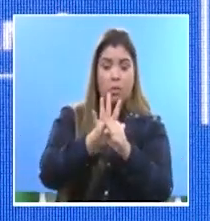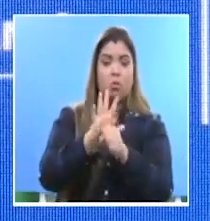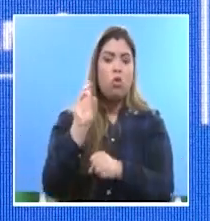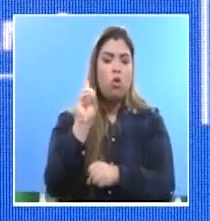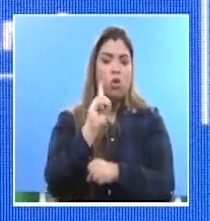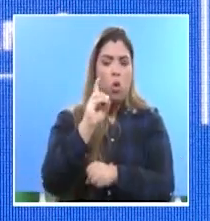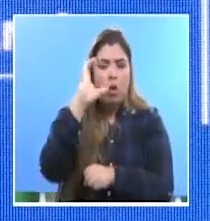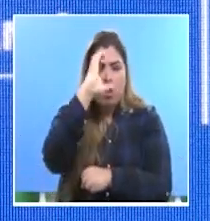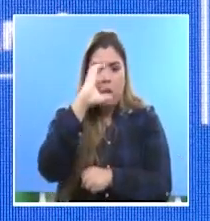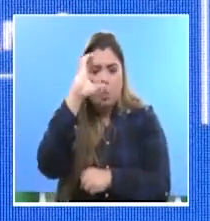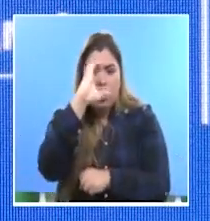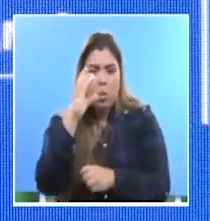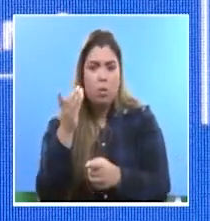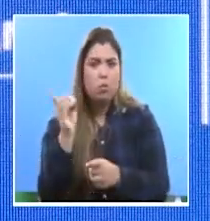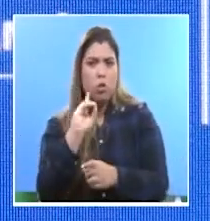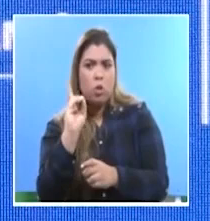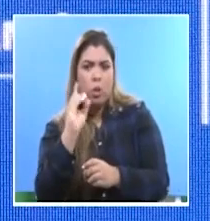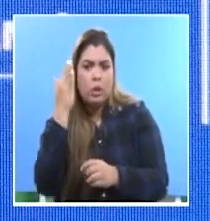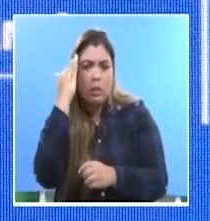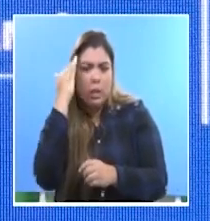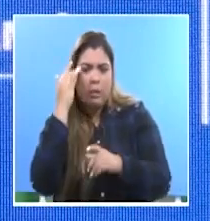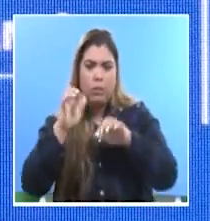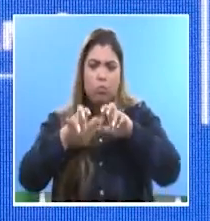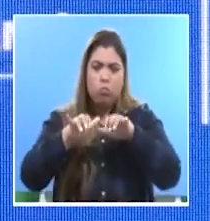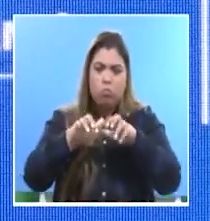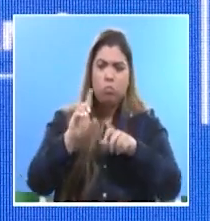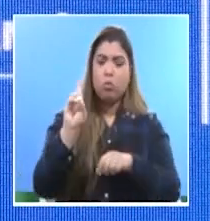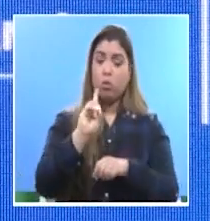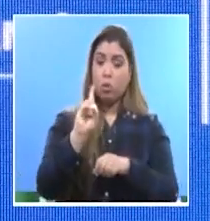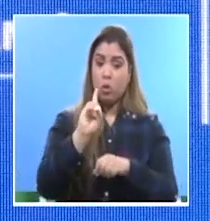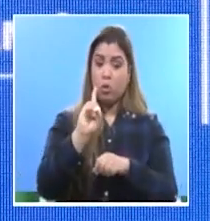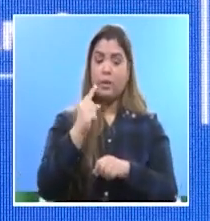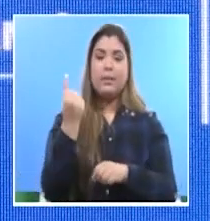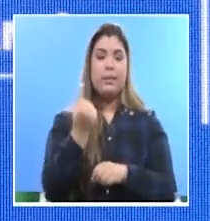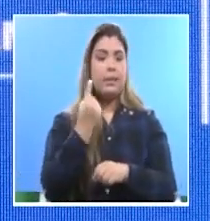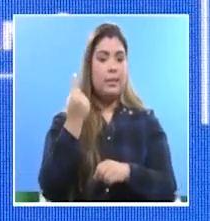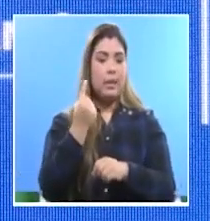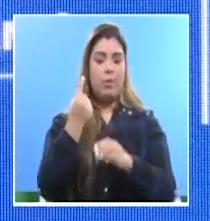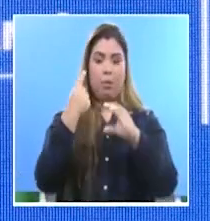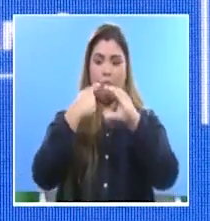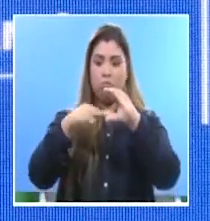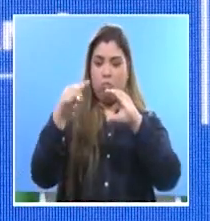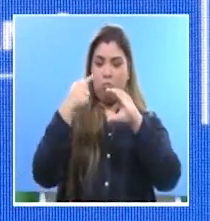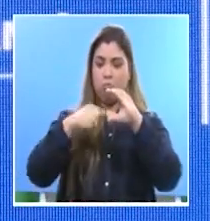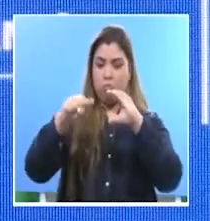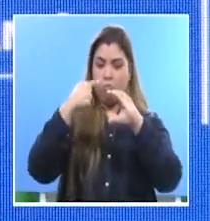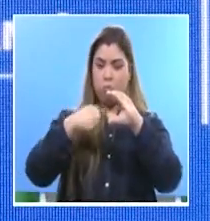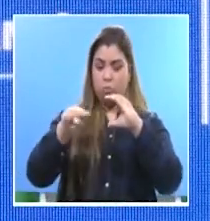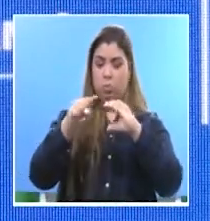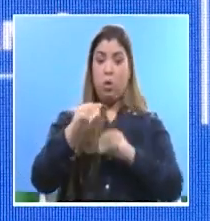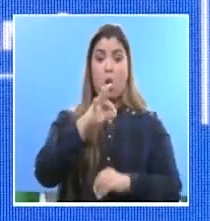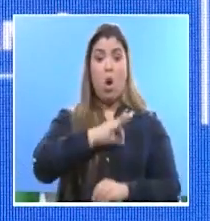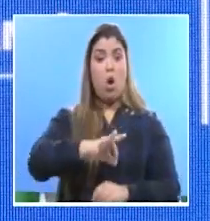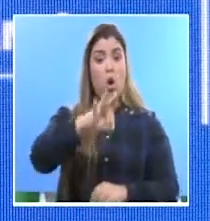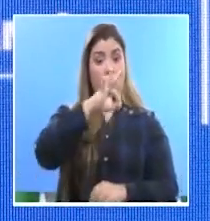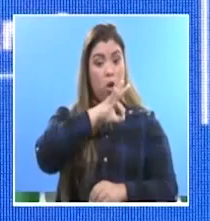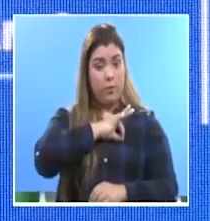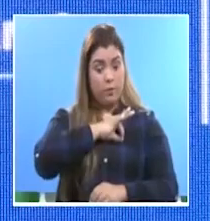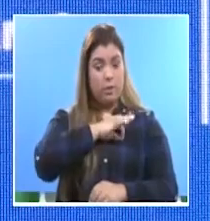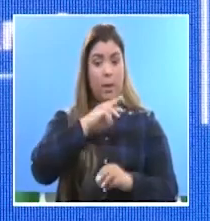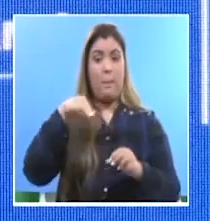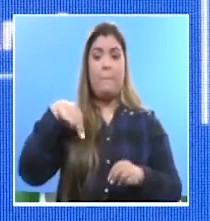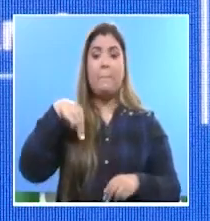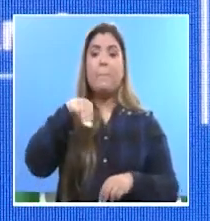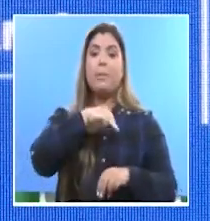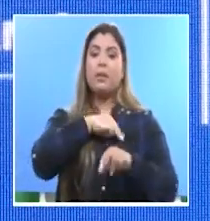país y las acciones emprendidas por el gobierno nacional se comunican a través de las cuentas oficiales en especial